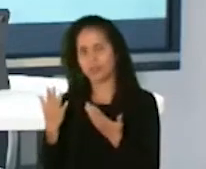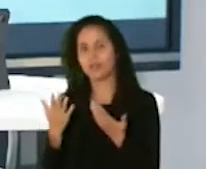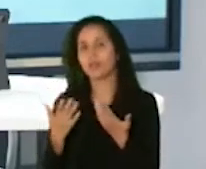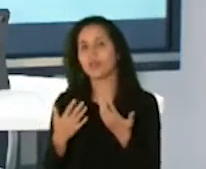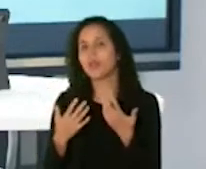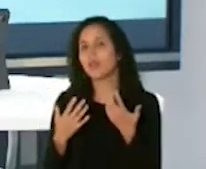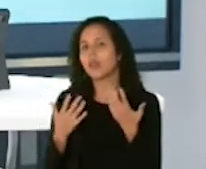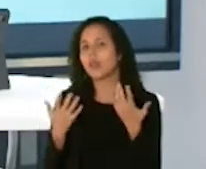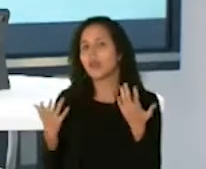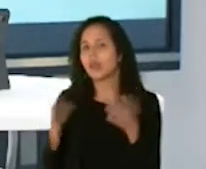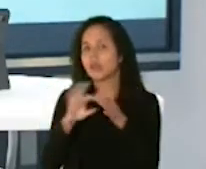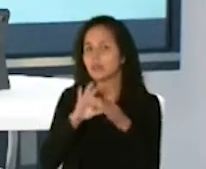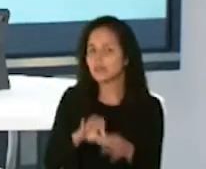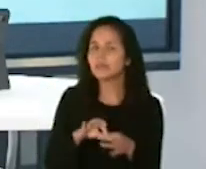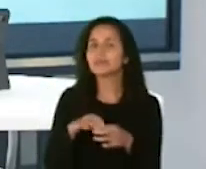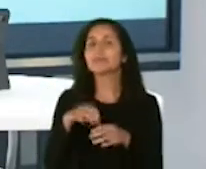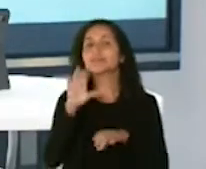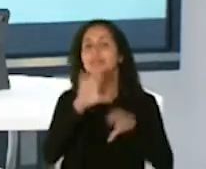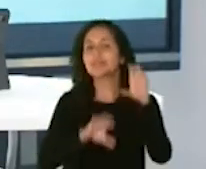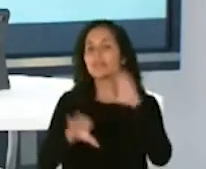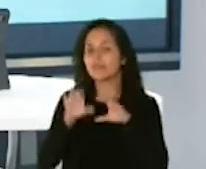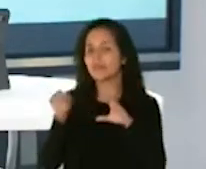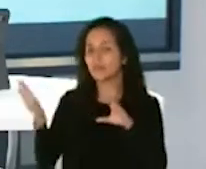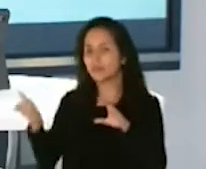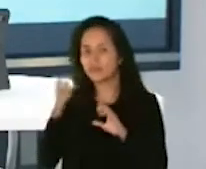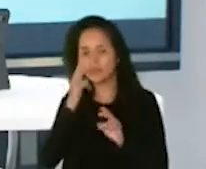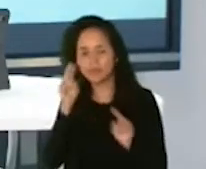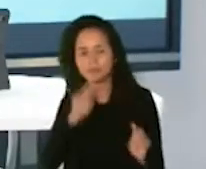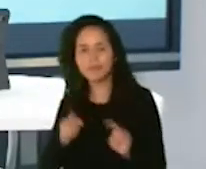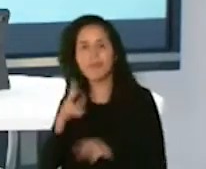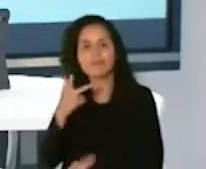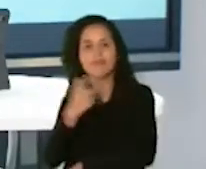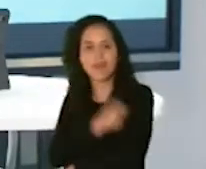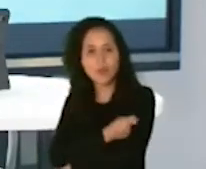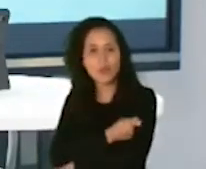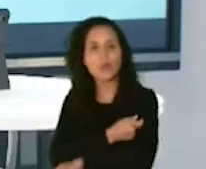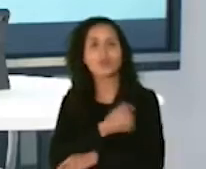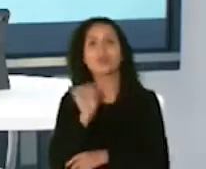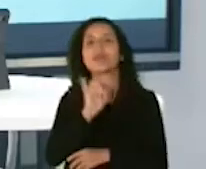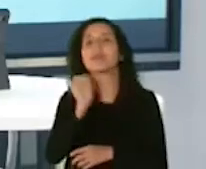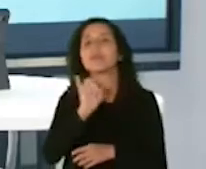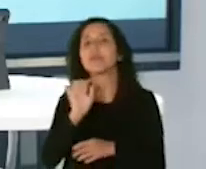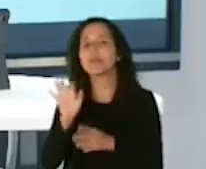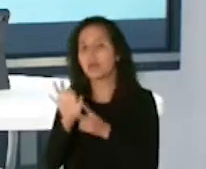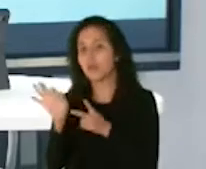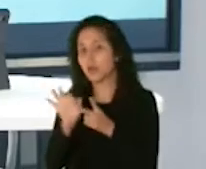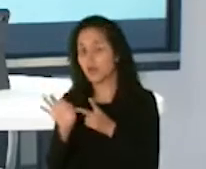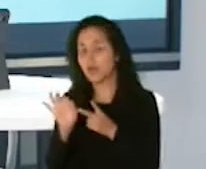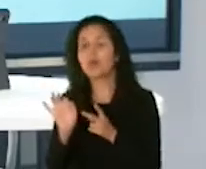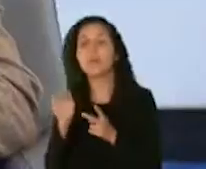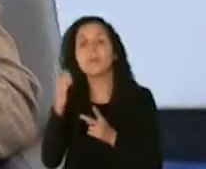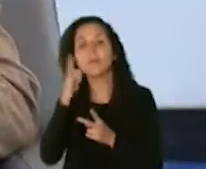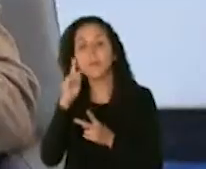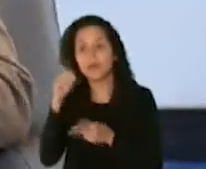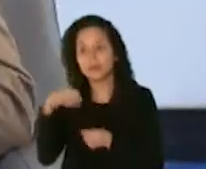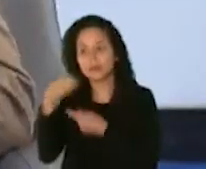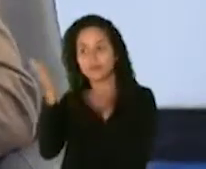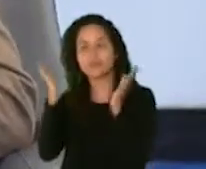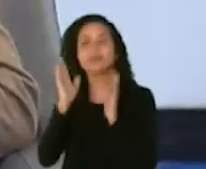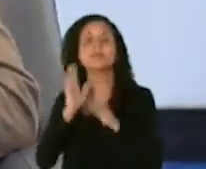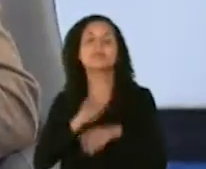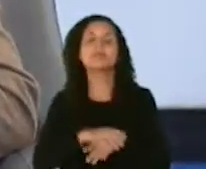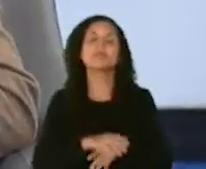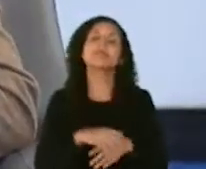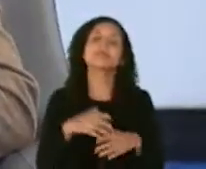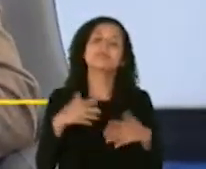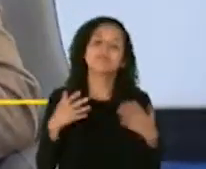clínicos y científicos le ha visto a esta vacuna y a las candidatas que ya están en el mercado? pues mira estamos